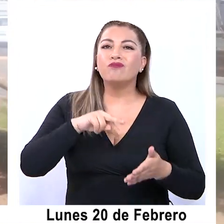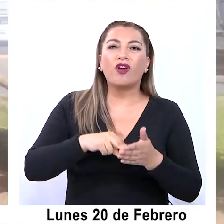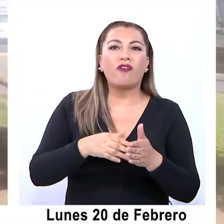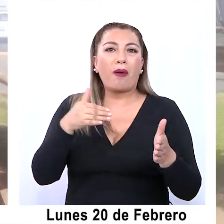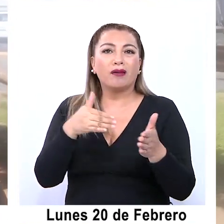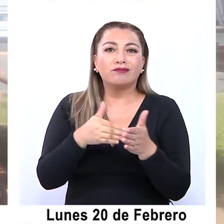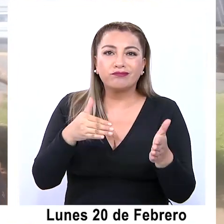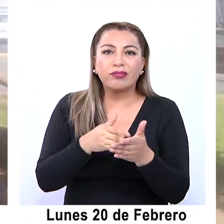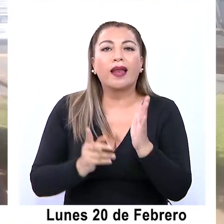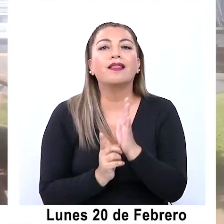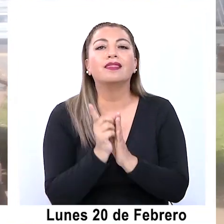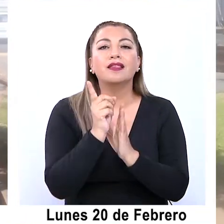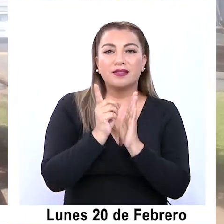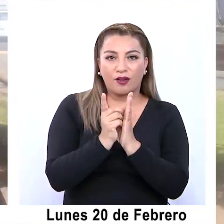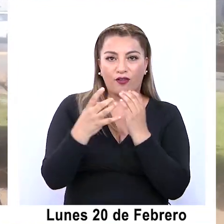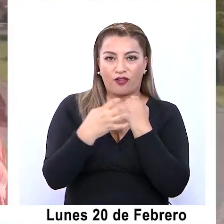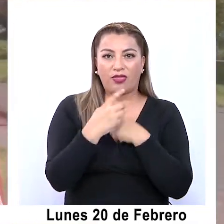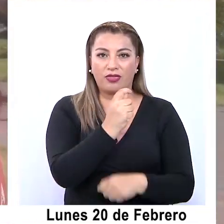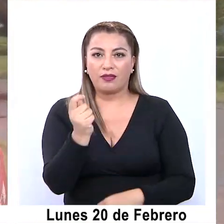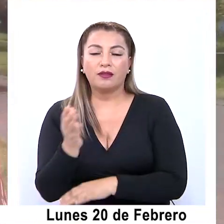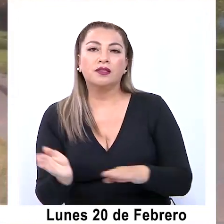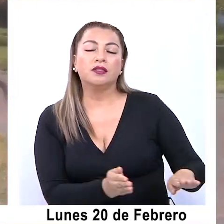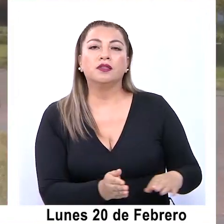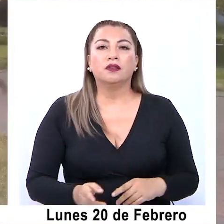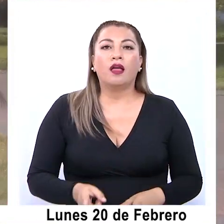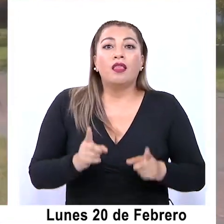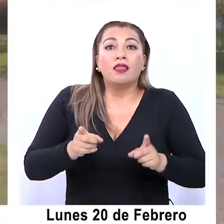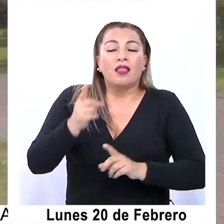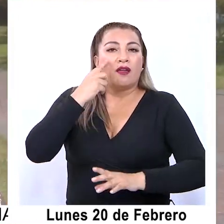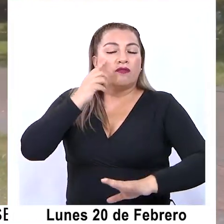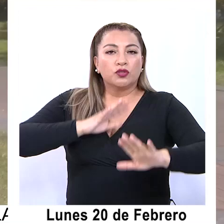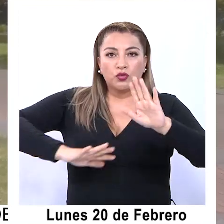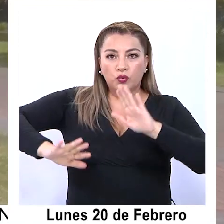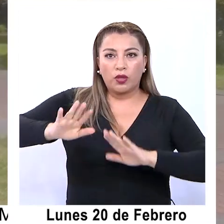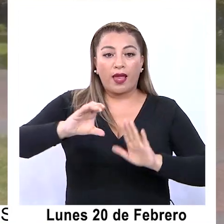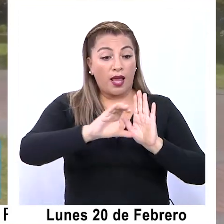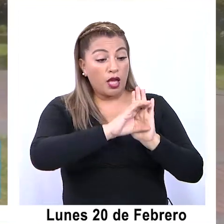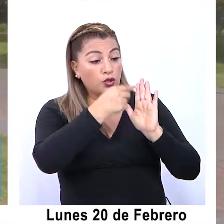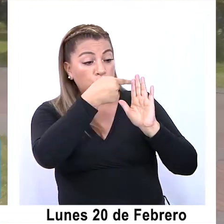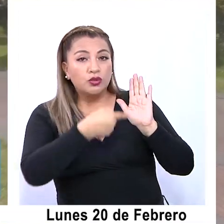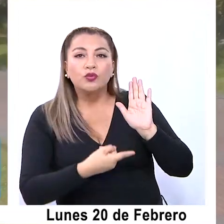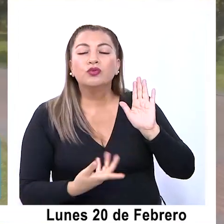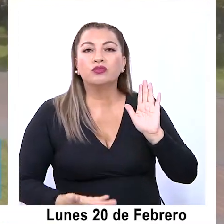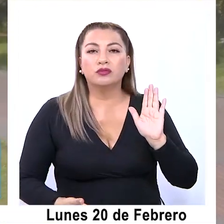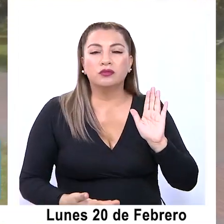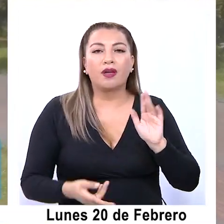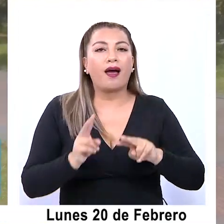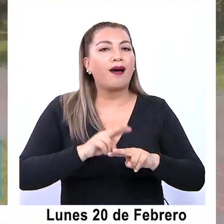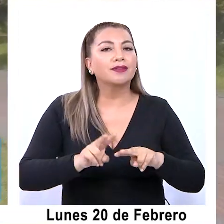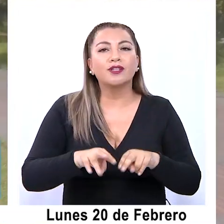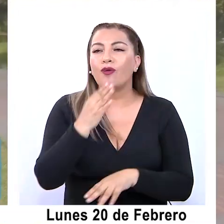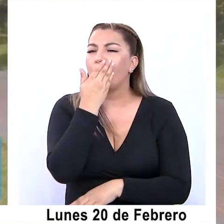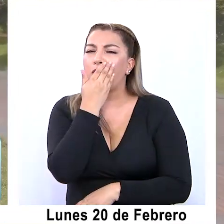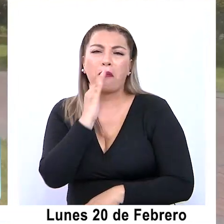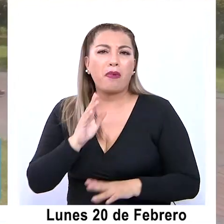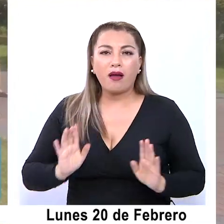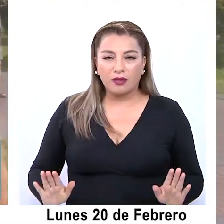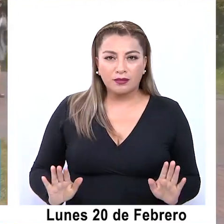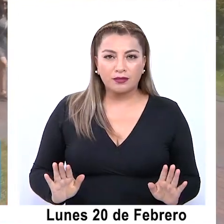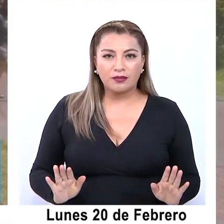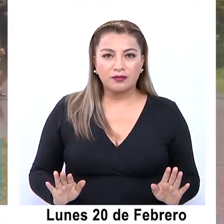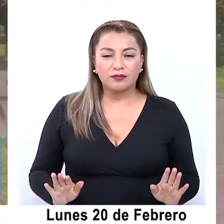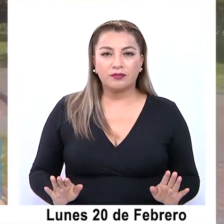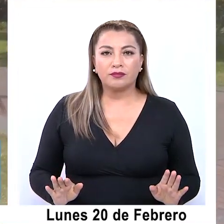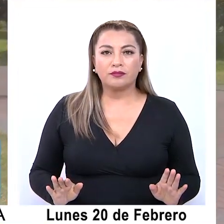desarrollo de la región misma. Tenemos que cuidar que esta constitución salga lo mejor posible